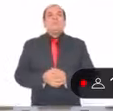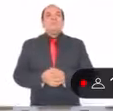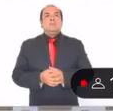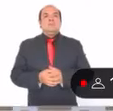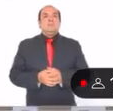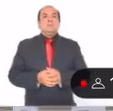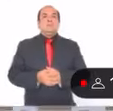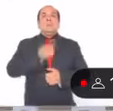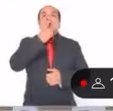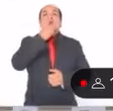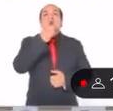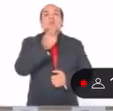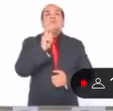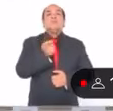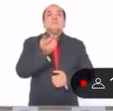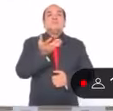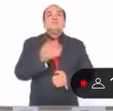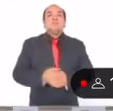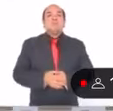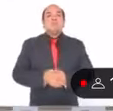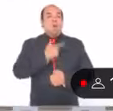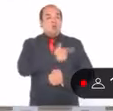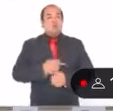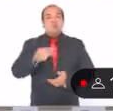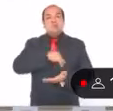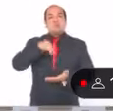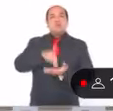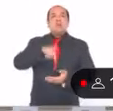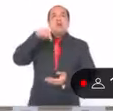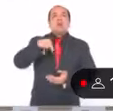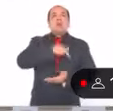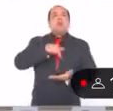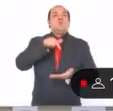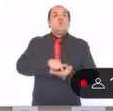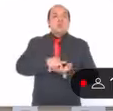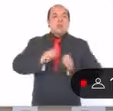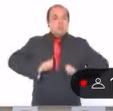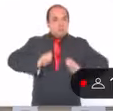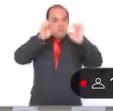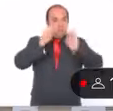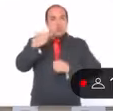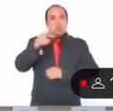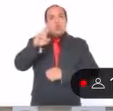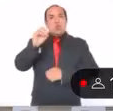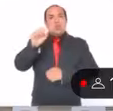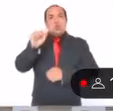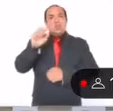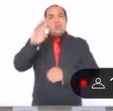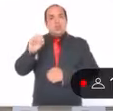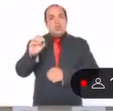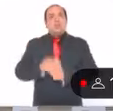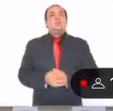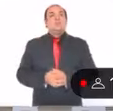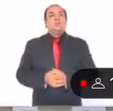que me da mucho gusto estar aquí en la unidad del Rosario. Hace años estuvimos aquí trabajando